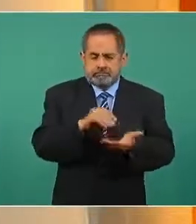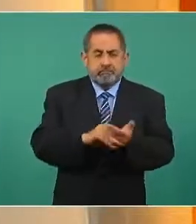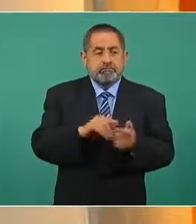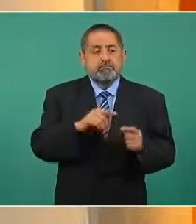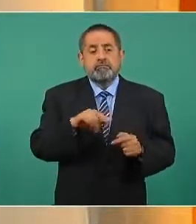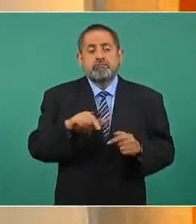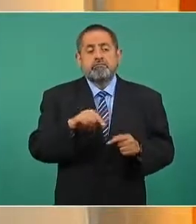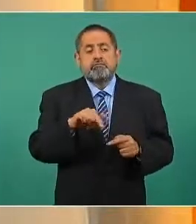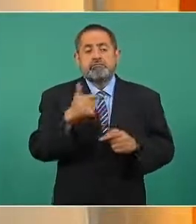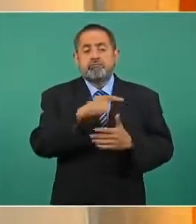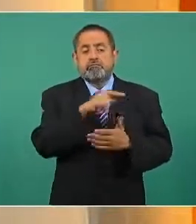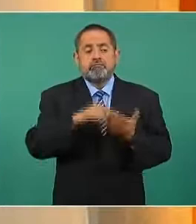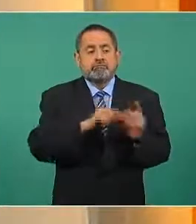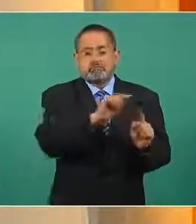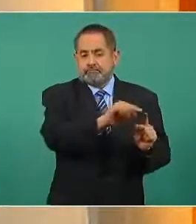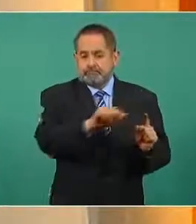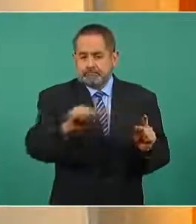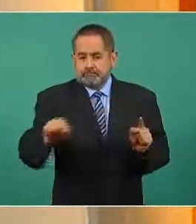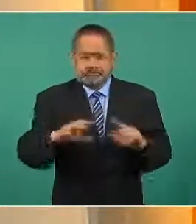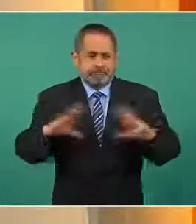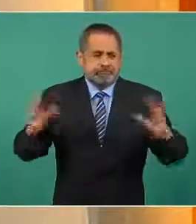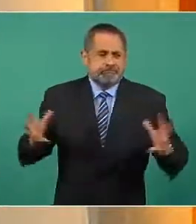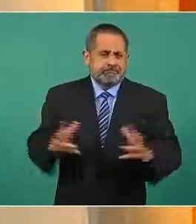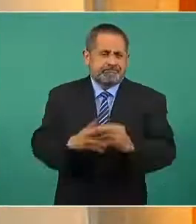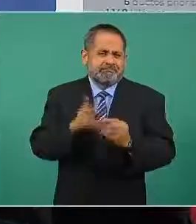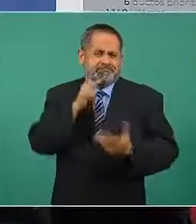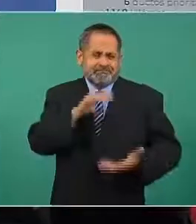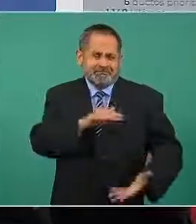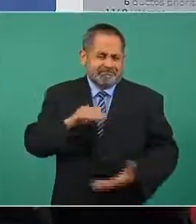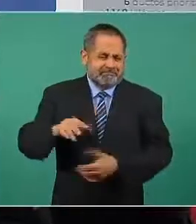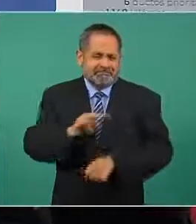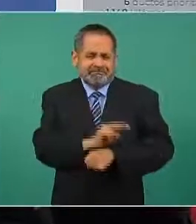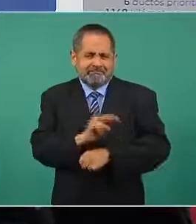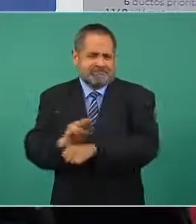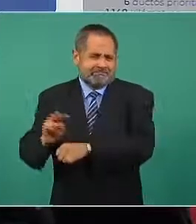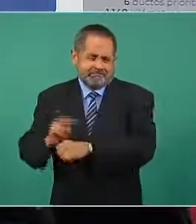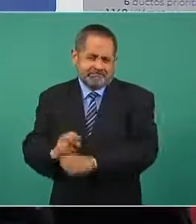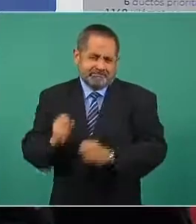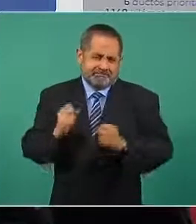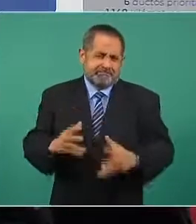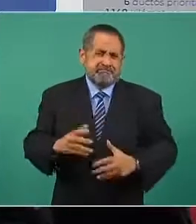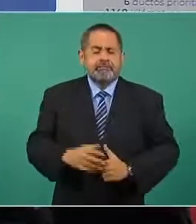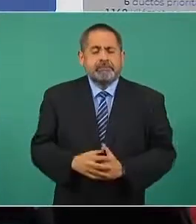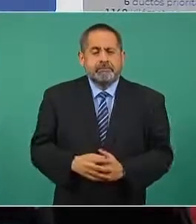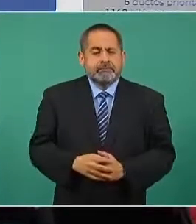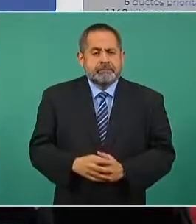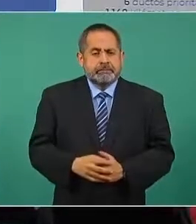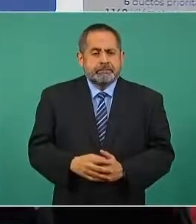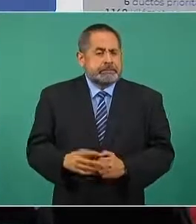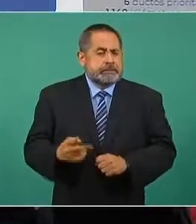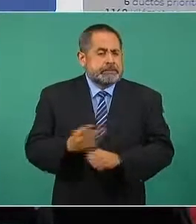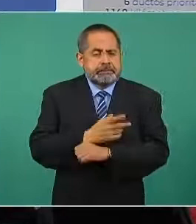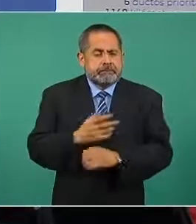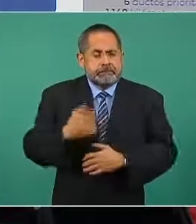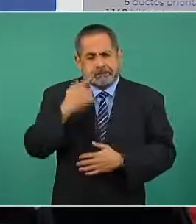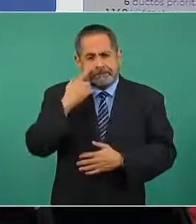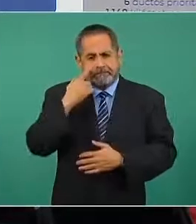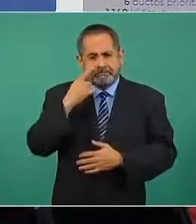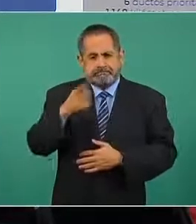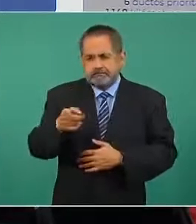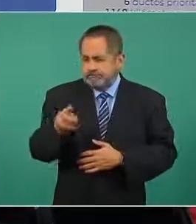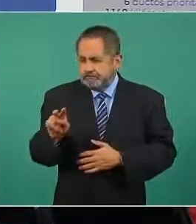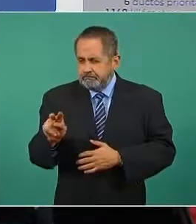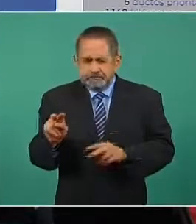99.8 millones de litros de combustible en los resultados en este combate